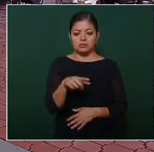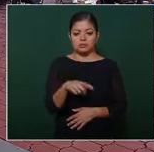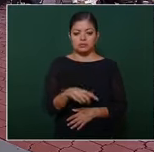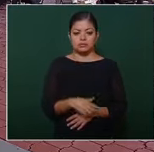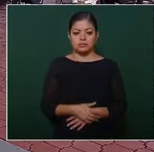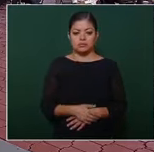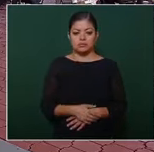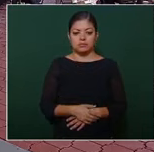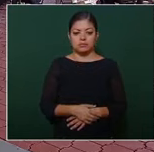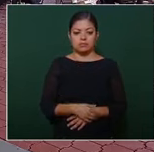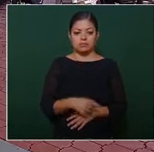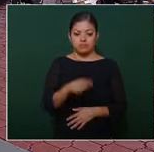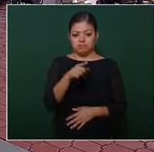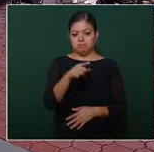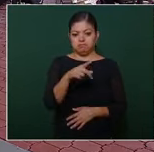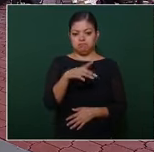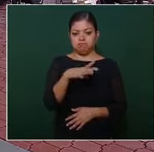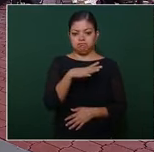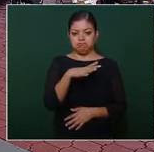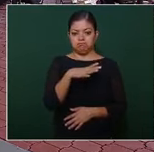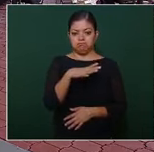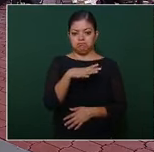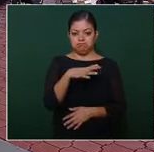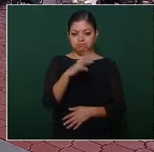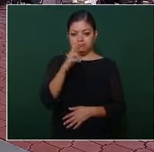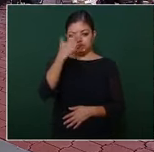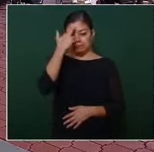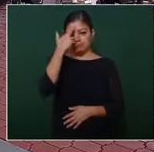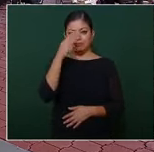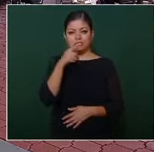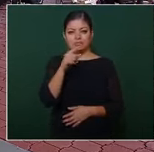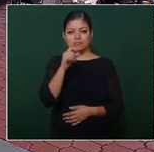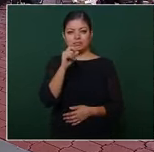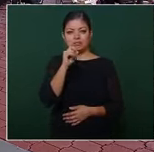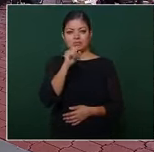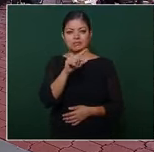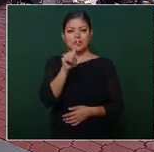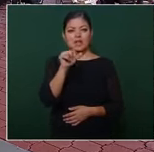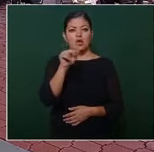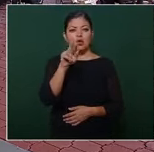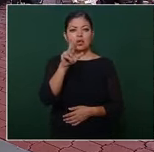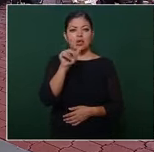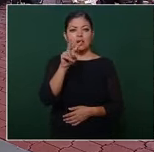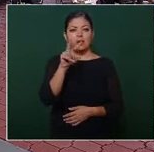el apoyo que envió Laura Velasco